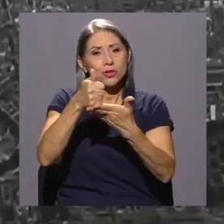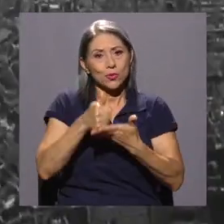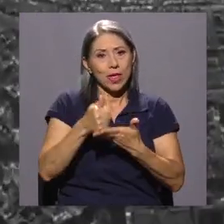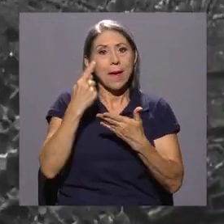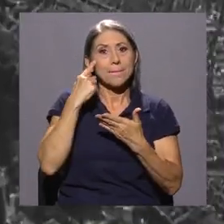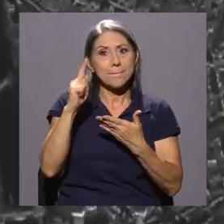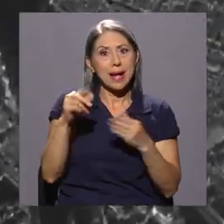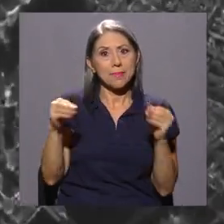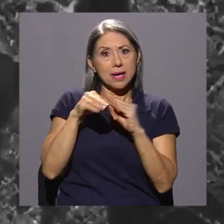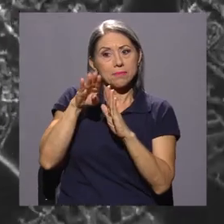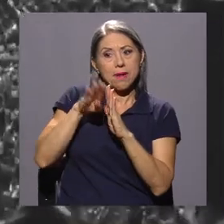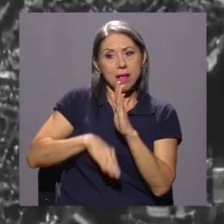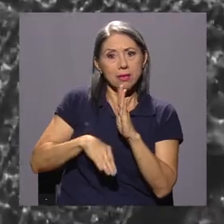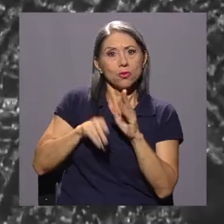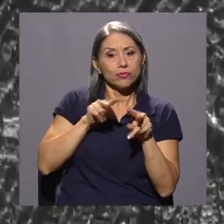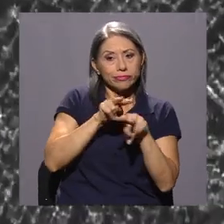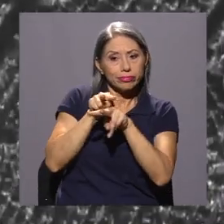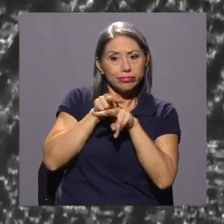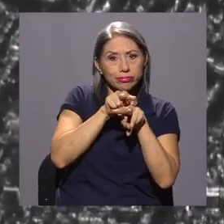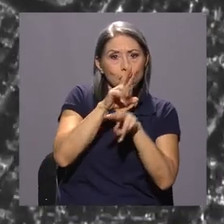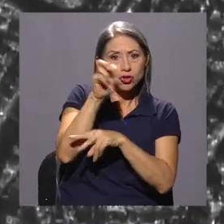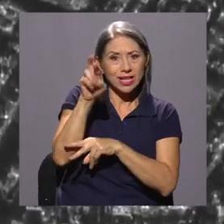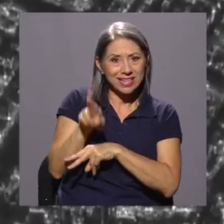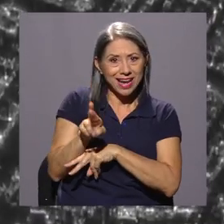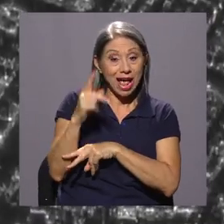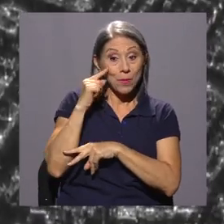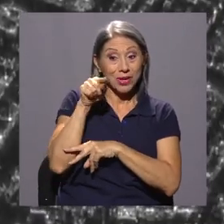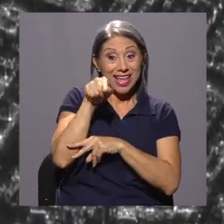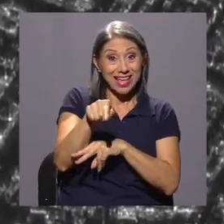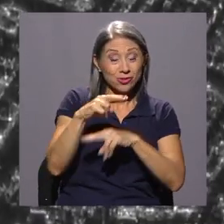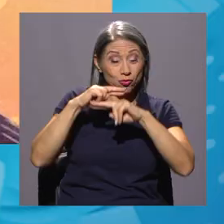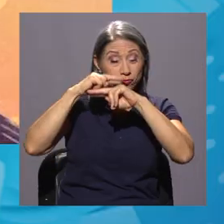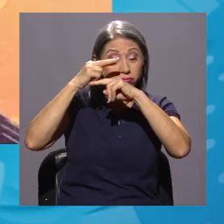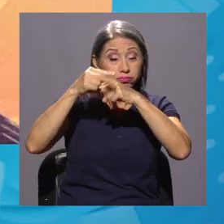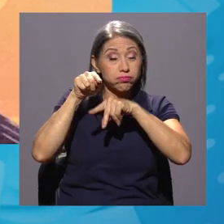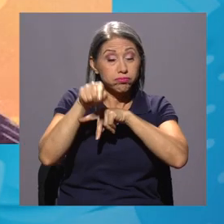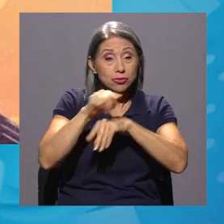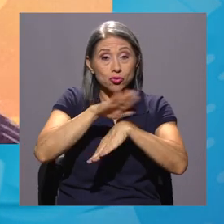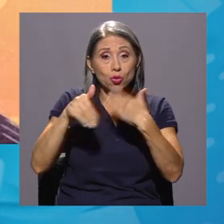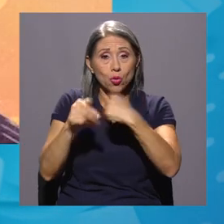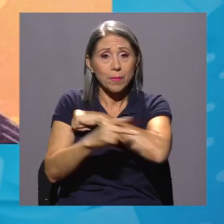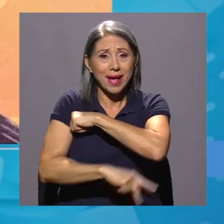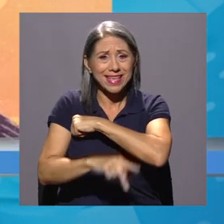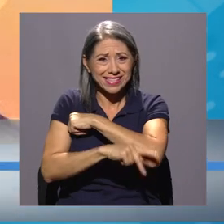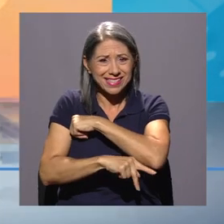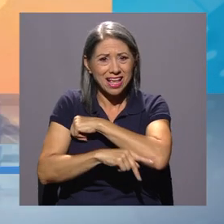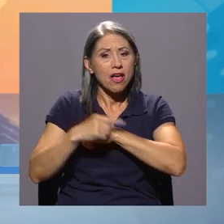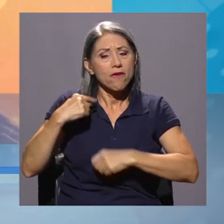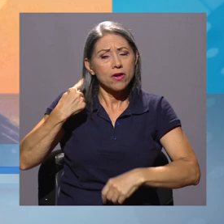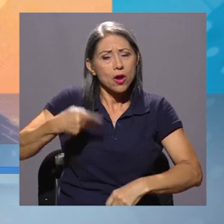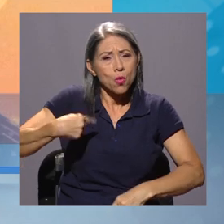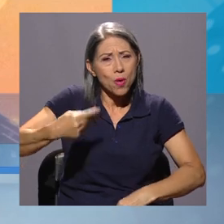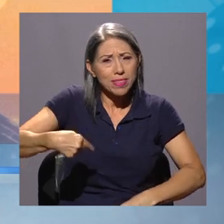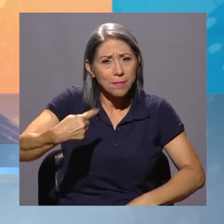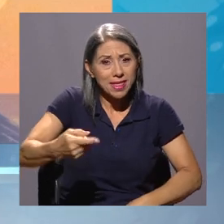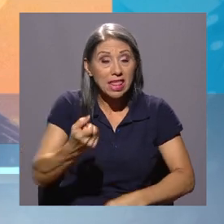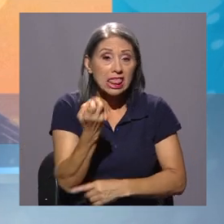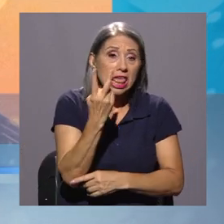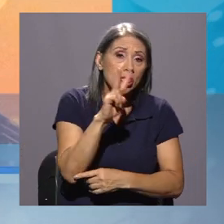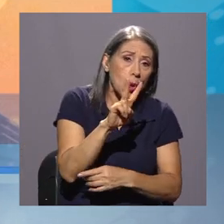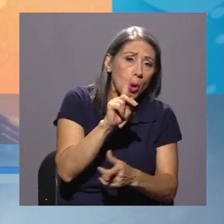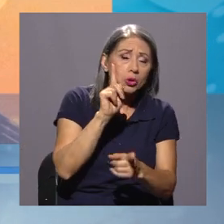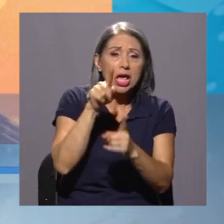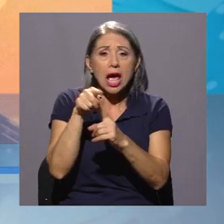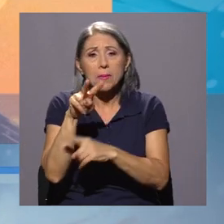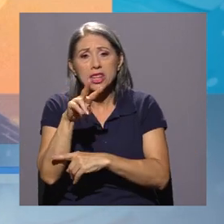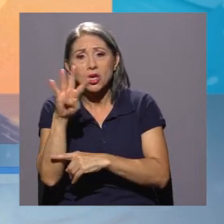al monitoreo de Costa Rica, porque estas imágenes cubren todo el país. Entonces, frecuentemente, con una frecuencia de 24 a 12 días, podemos